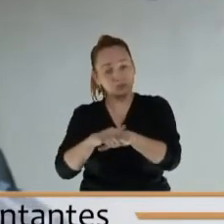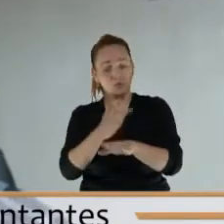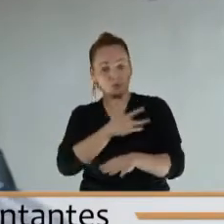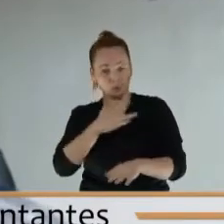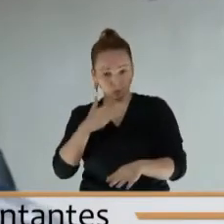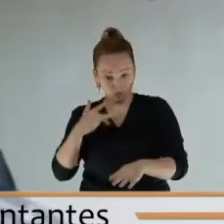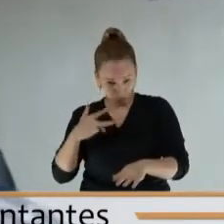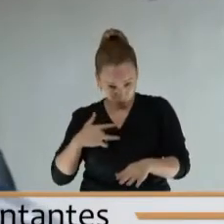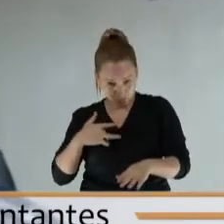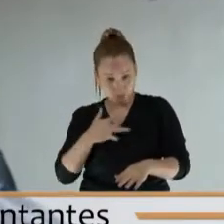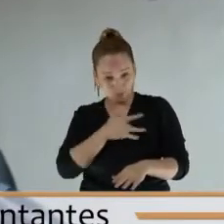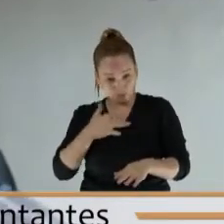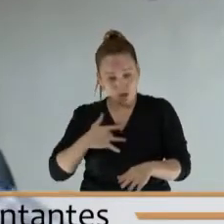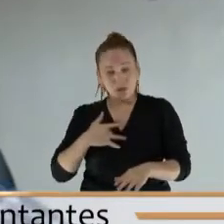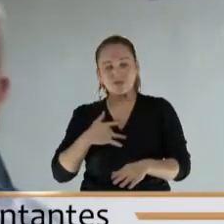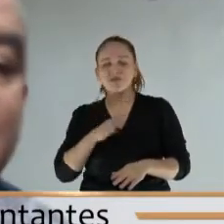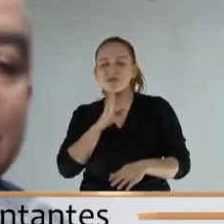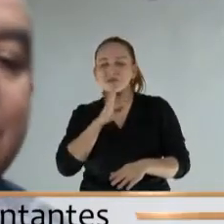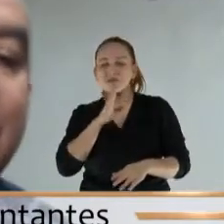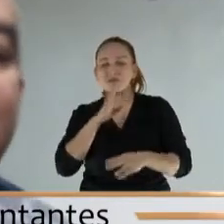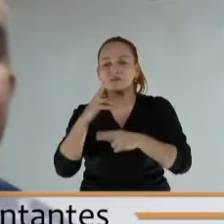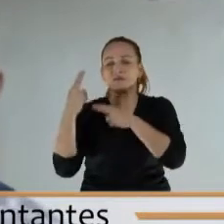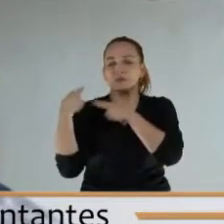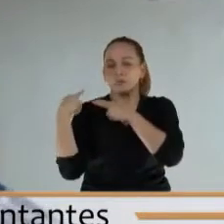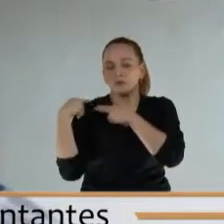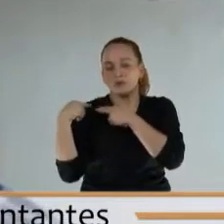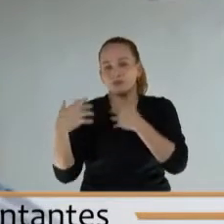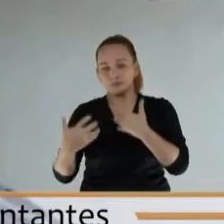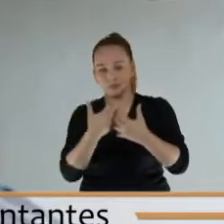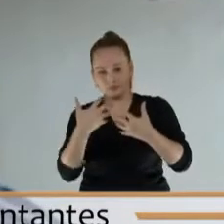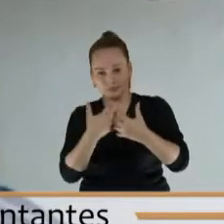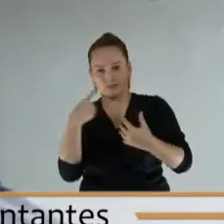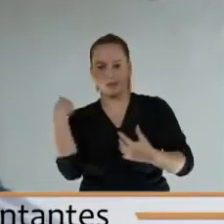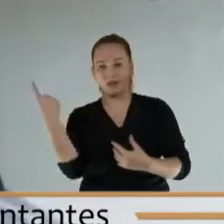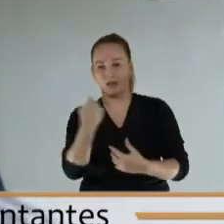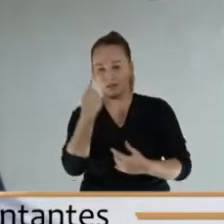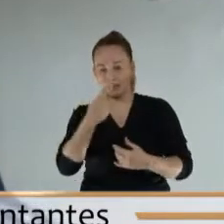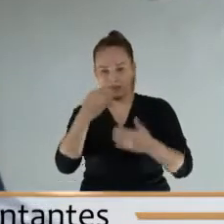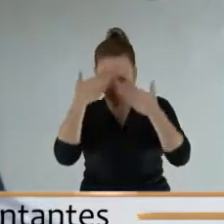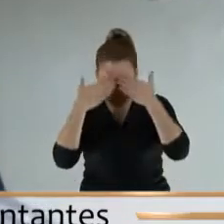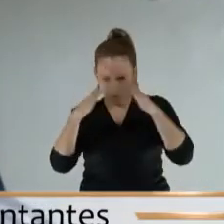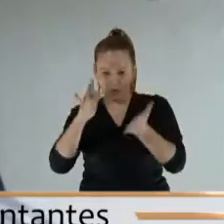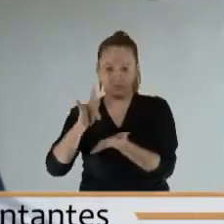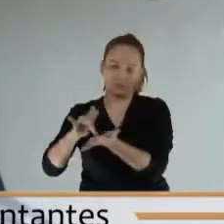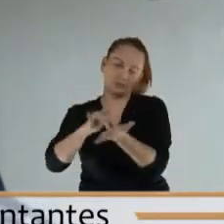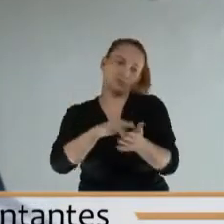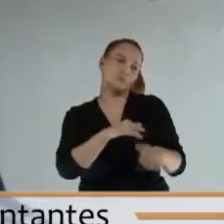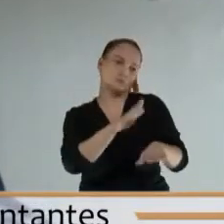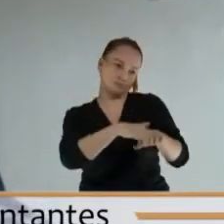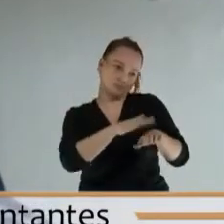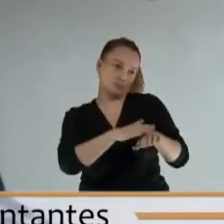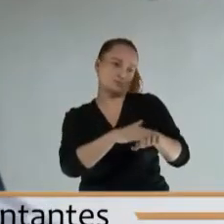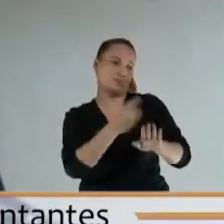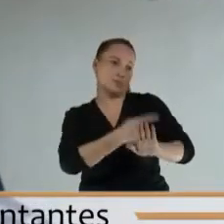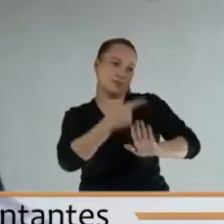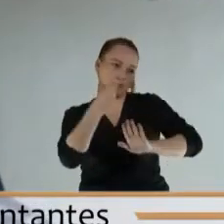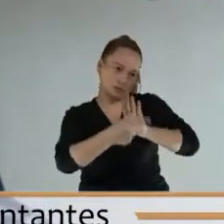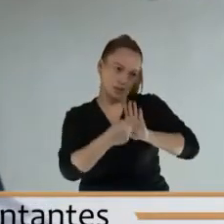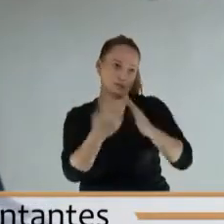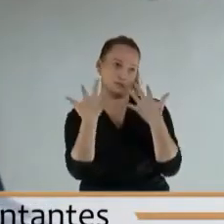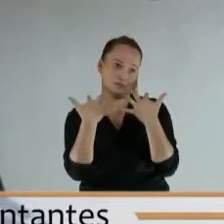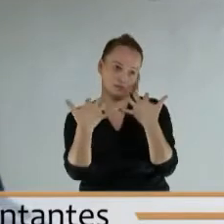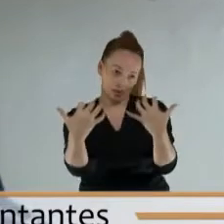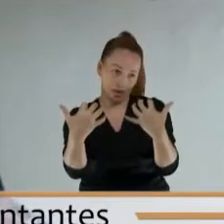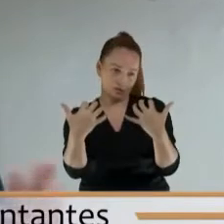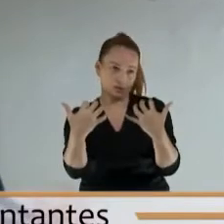social estará a cargo del sistema general de participación por el presidente pedirle y pedirle a la plenaria a la Cámara que